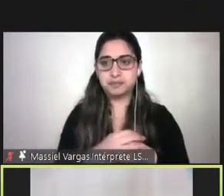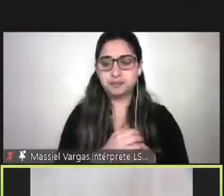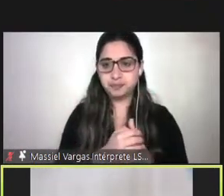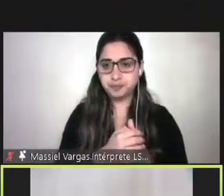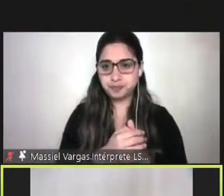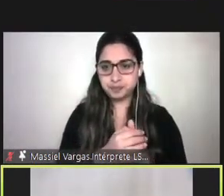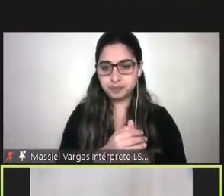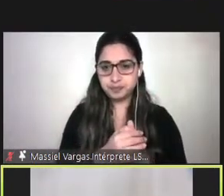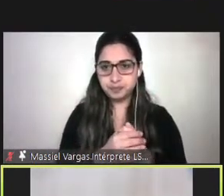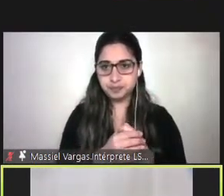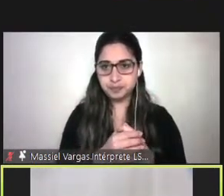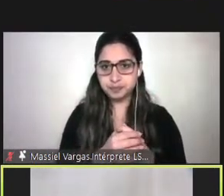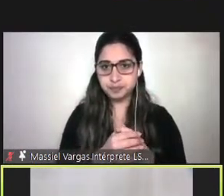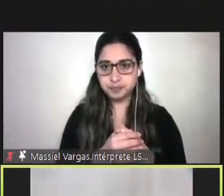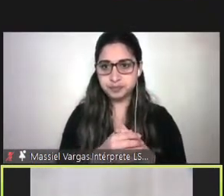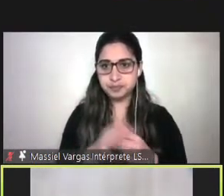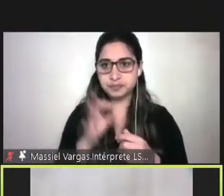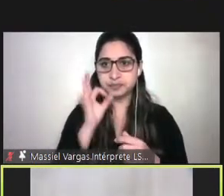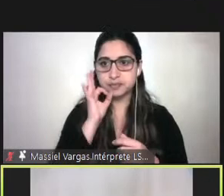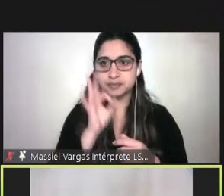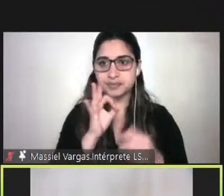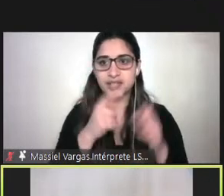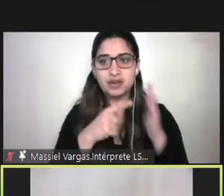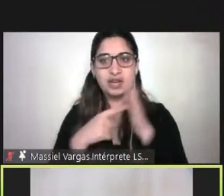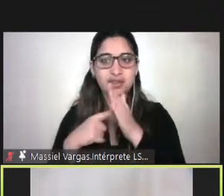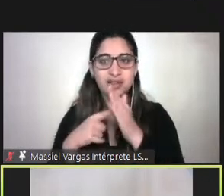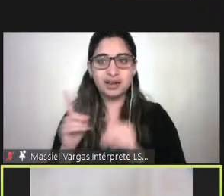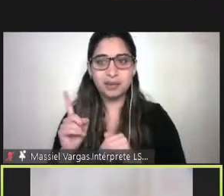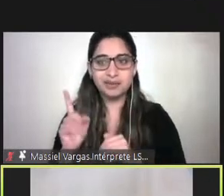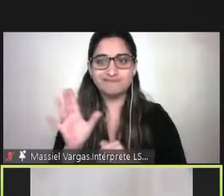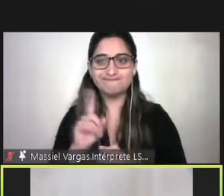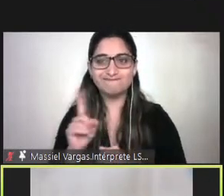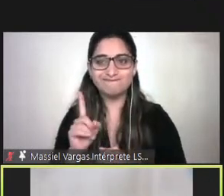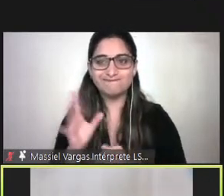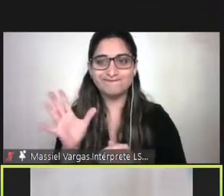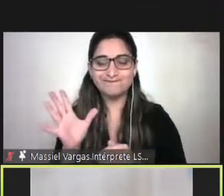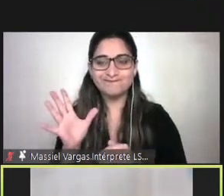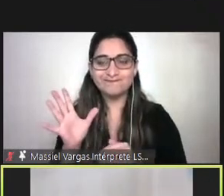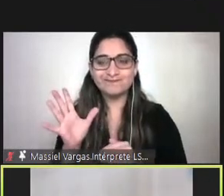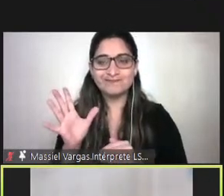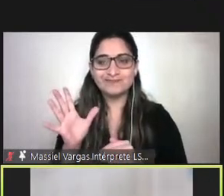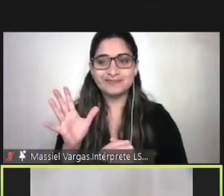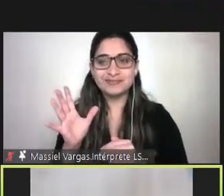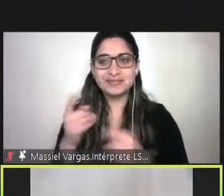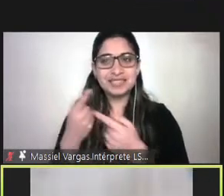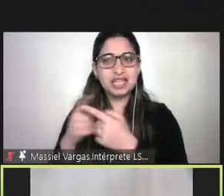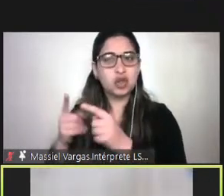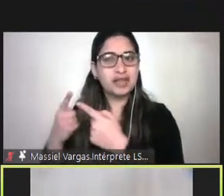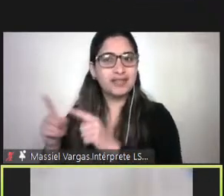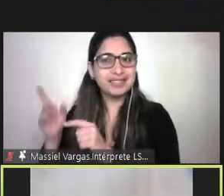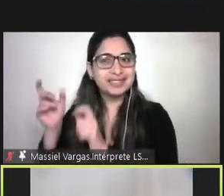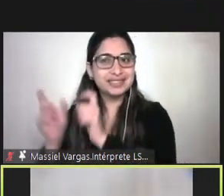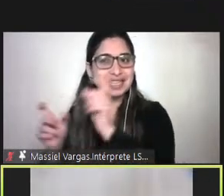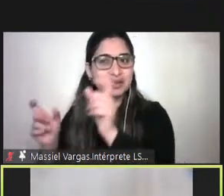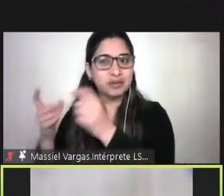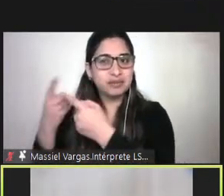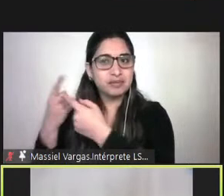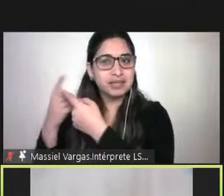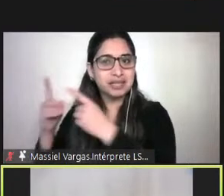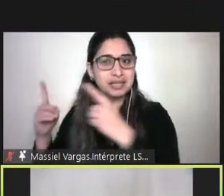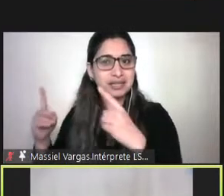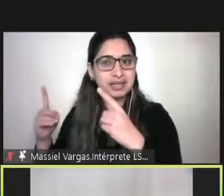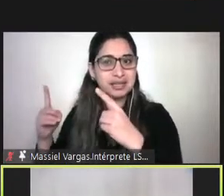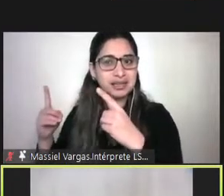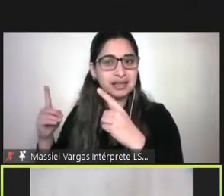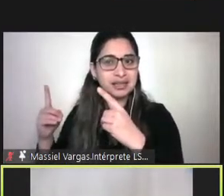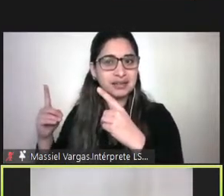garantizo que no discrimino no porque porque el trato diferenciado que reconoce la diversidad debe